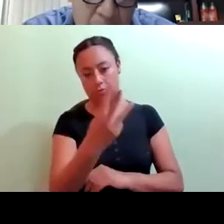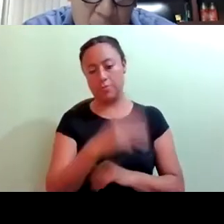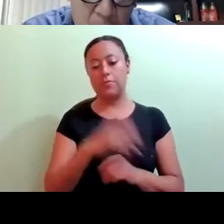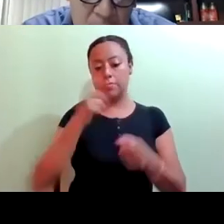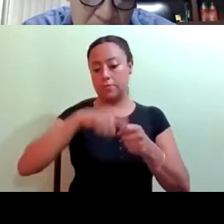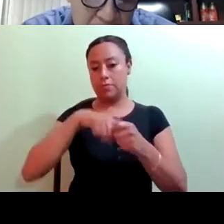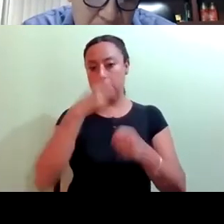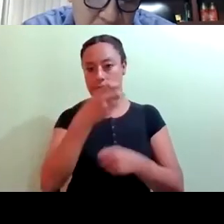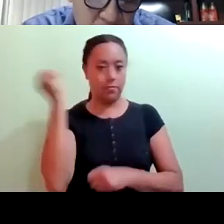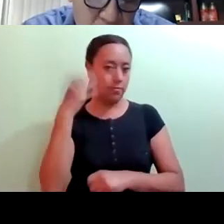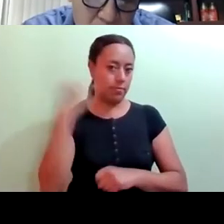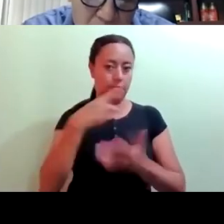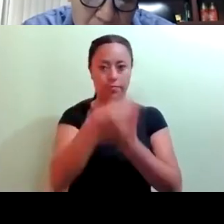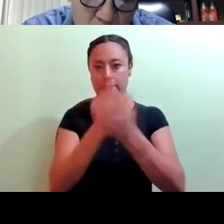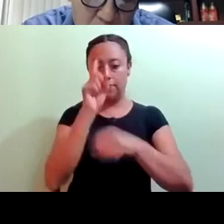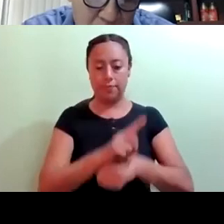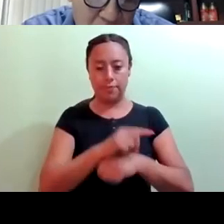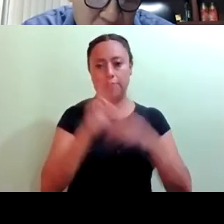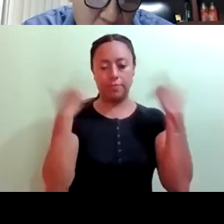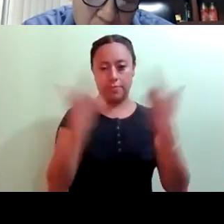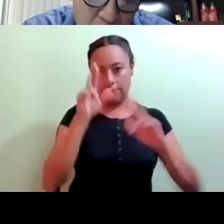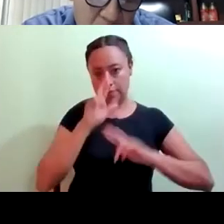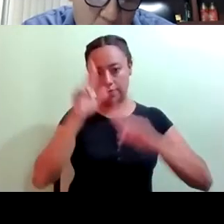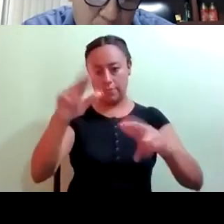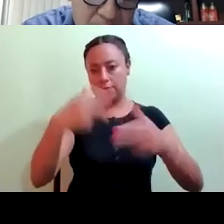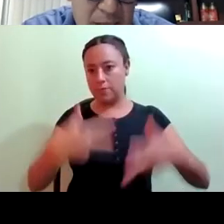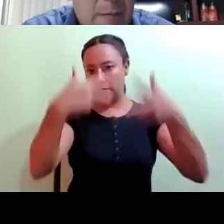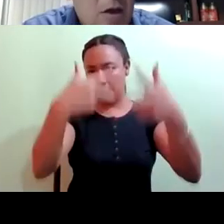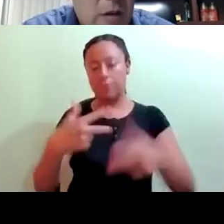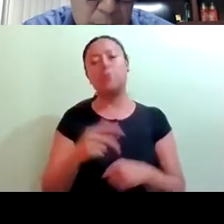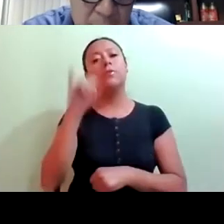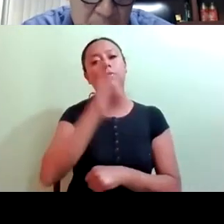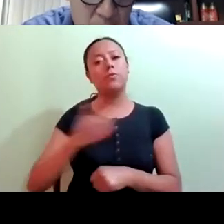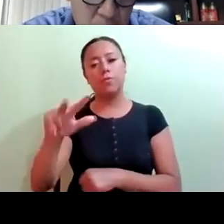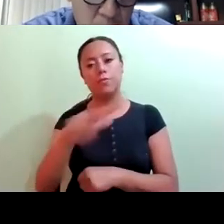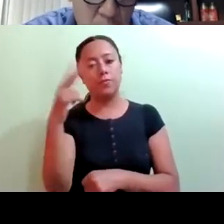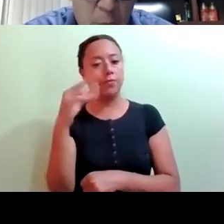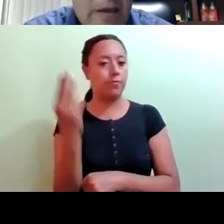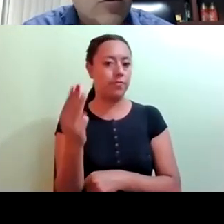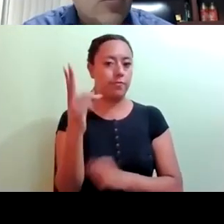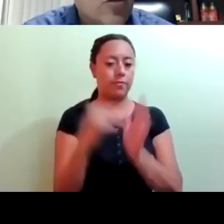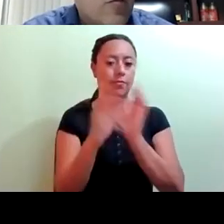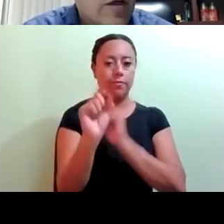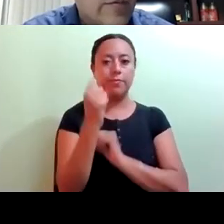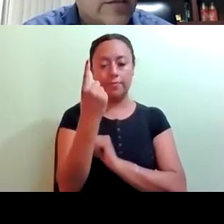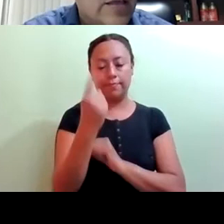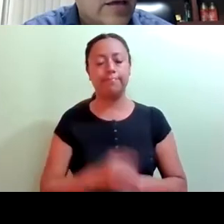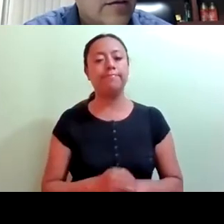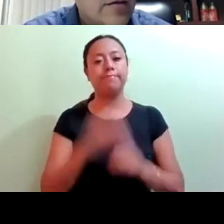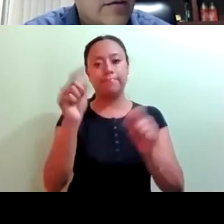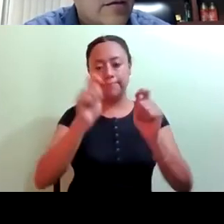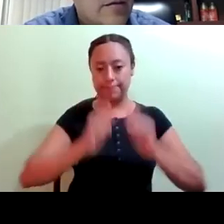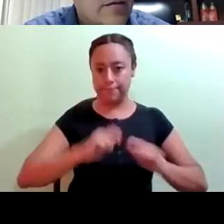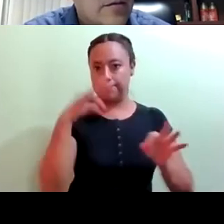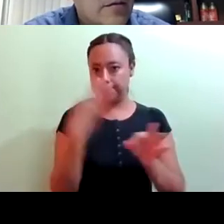el orden del día de la sesión solemne vía remota para la sesión del jueves 13 de mayo del presente año. Cumplirá su instrucción, diputada Presidenta.